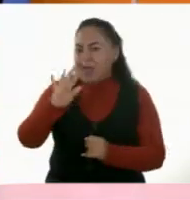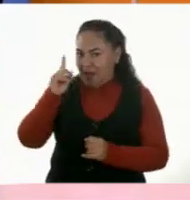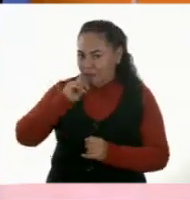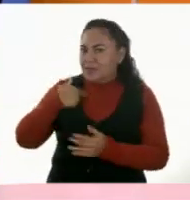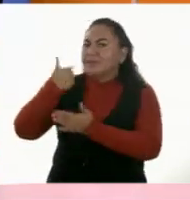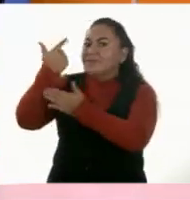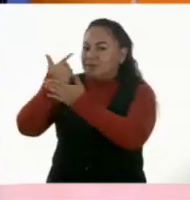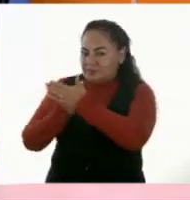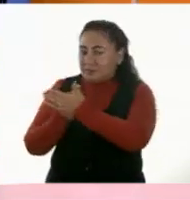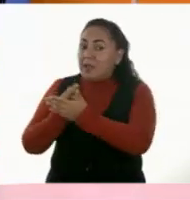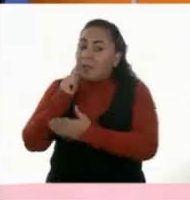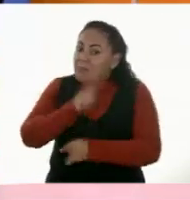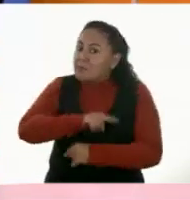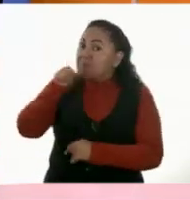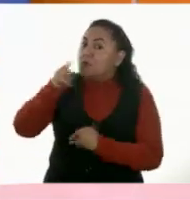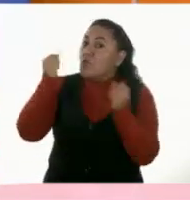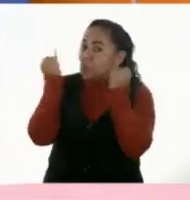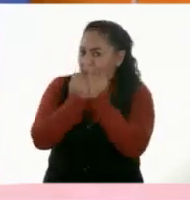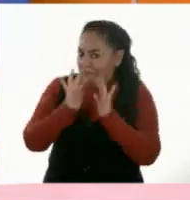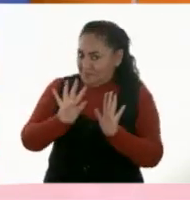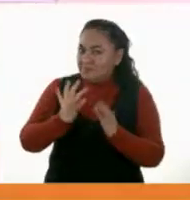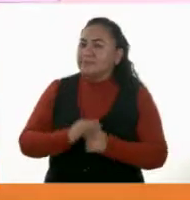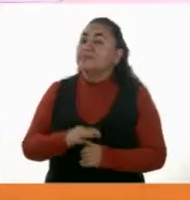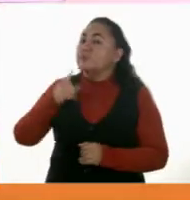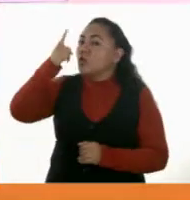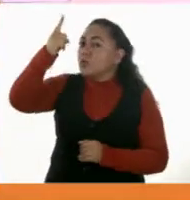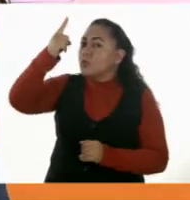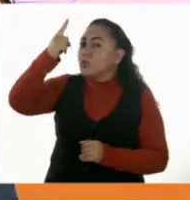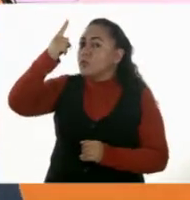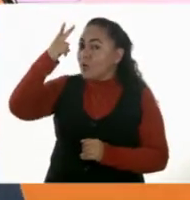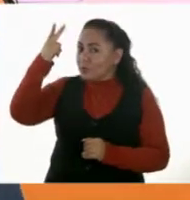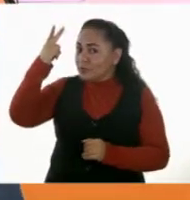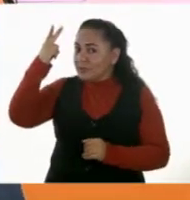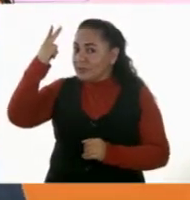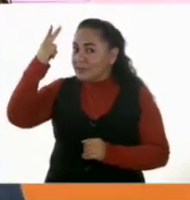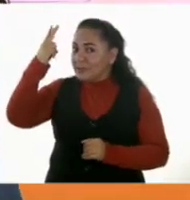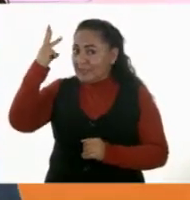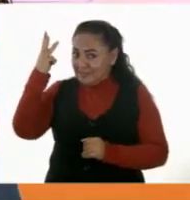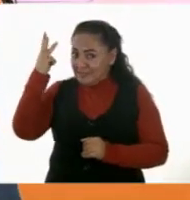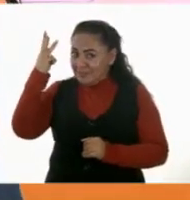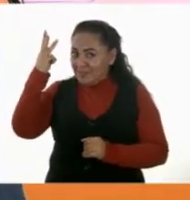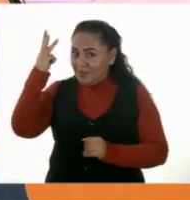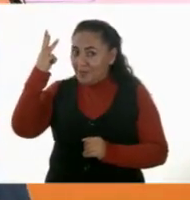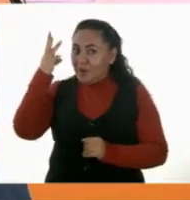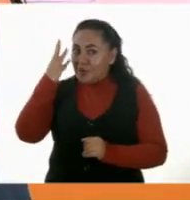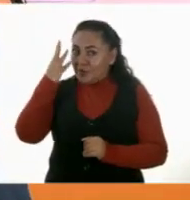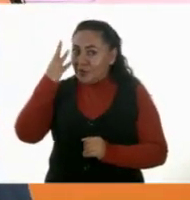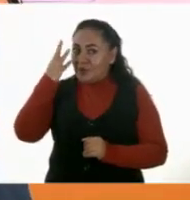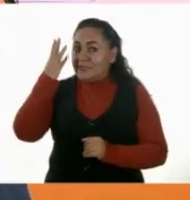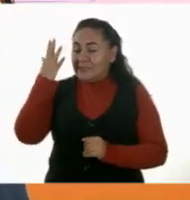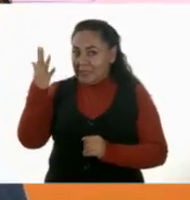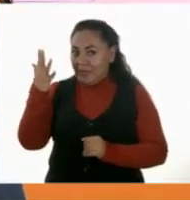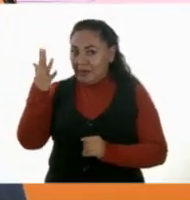contar. A ver, primero comprobé. Vamos a comprobar. Una, dos, tres, cuatro, cinco